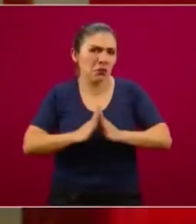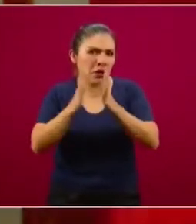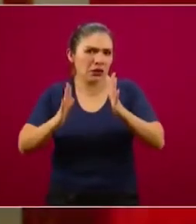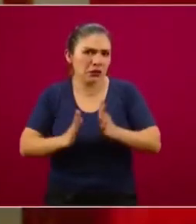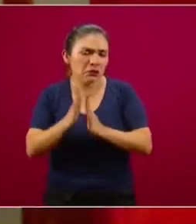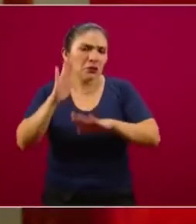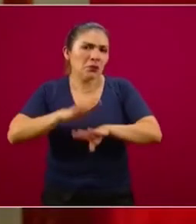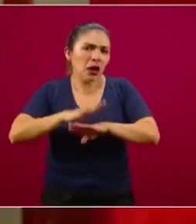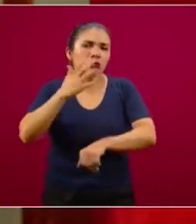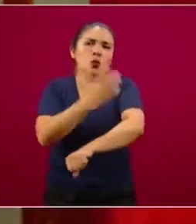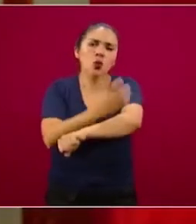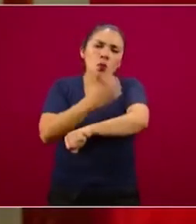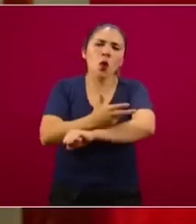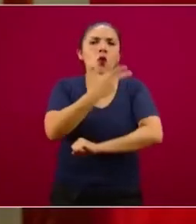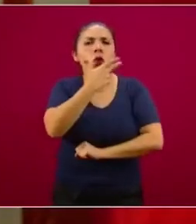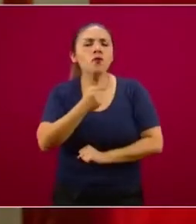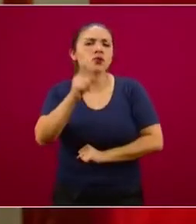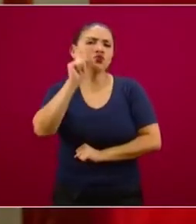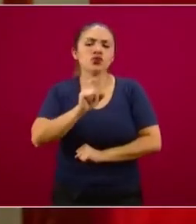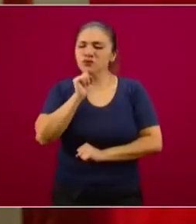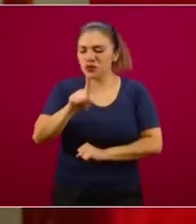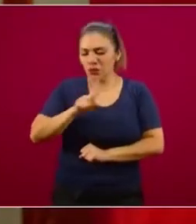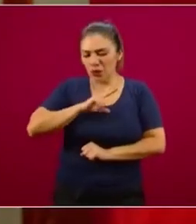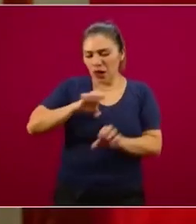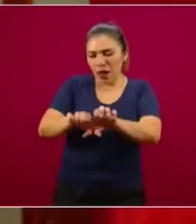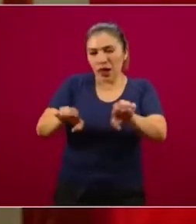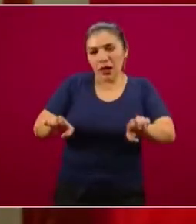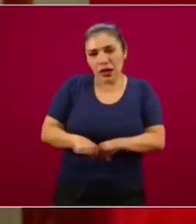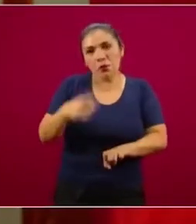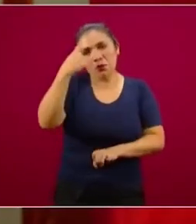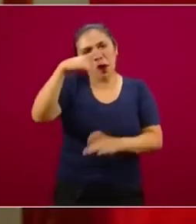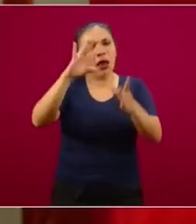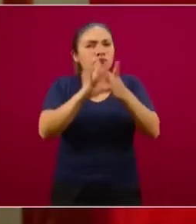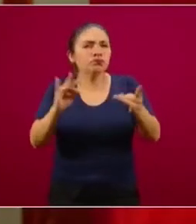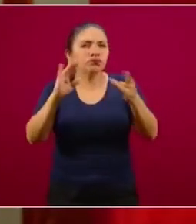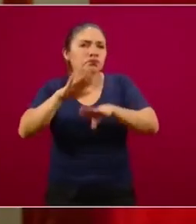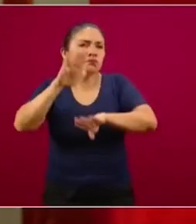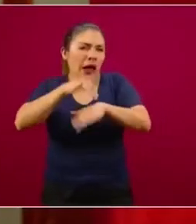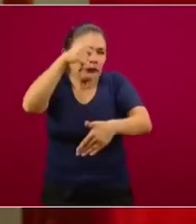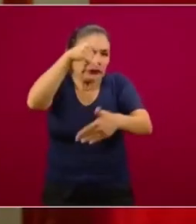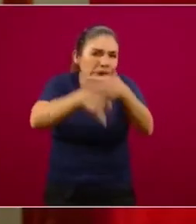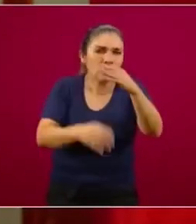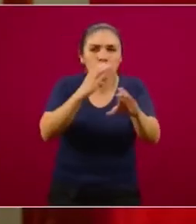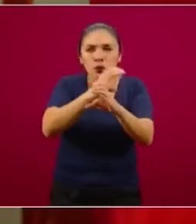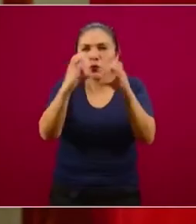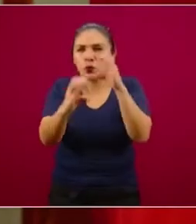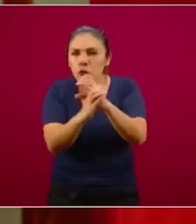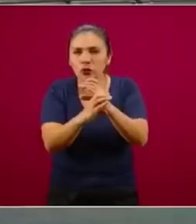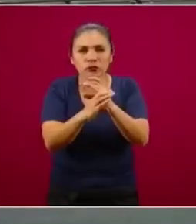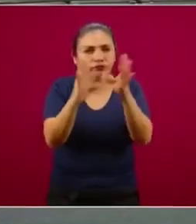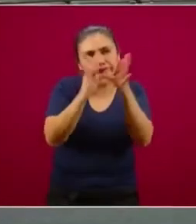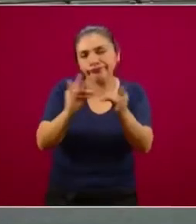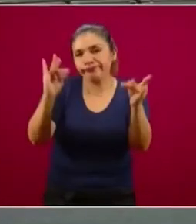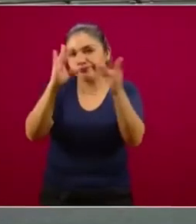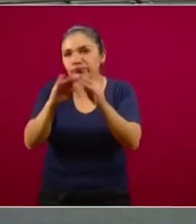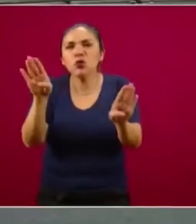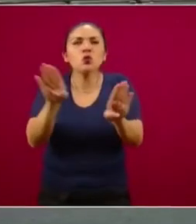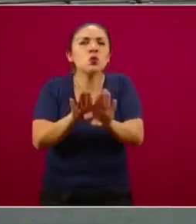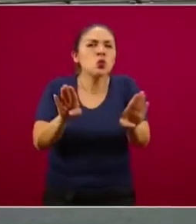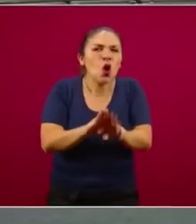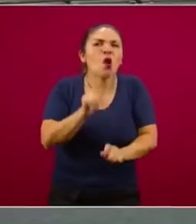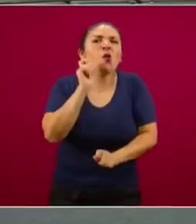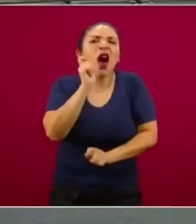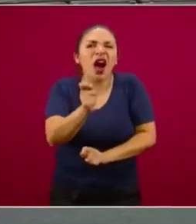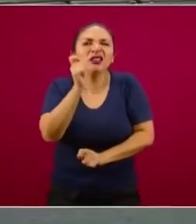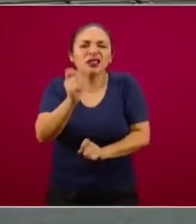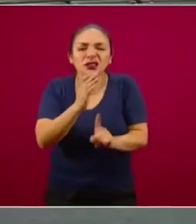Participarán compañeras, compañeros del equipo para ir platicando más a detalle de cada uno de los pasos que se van